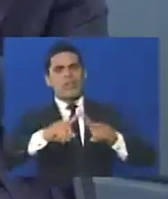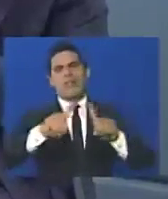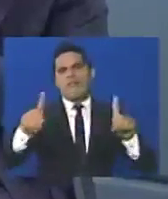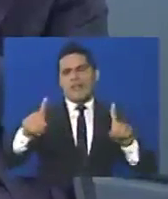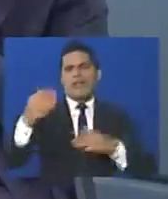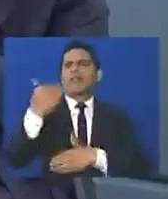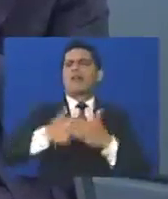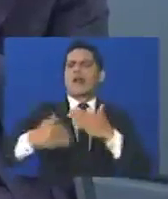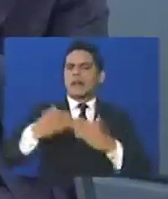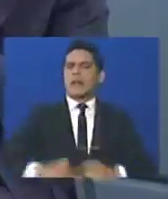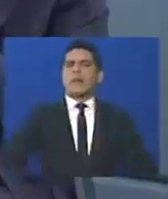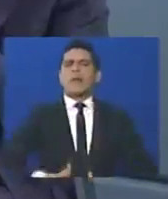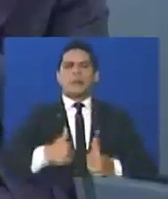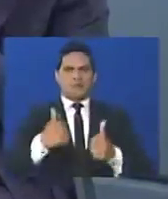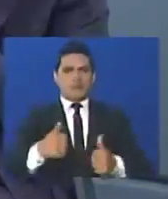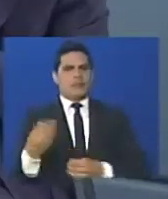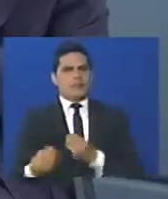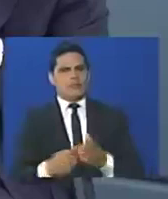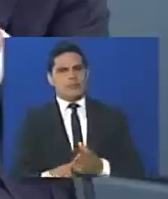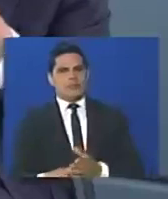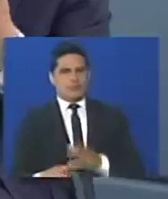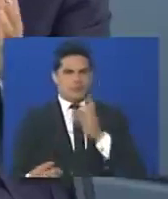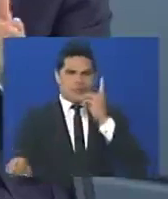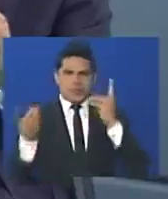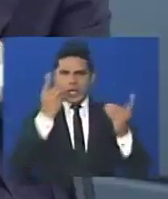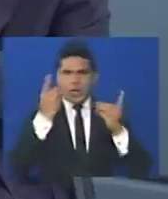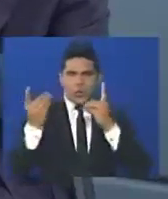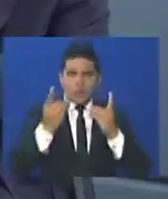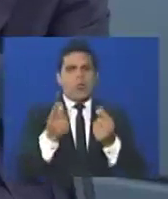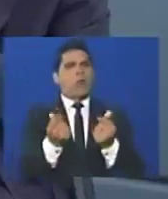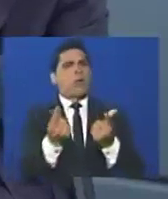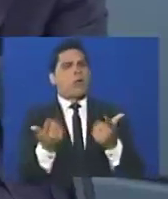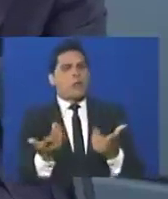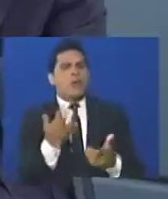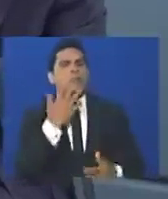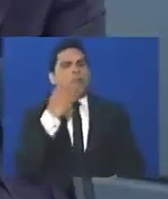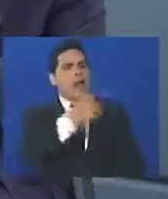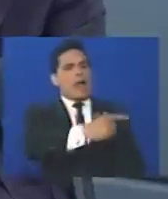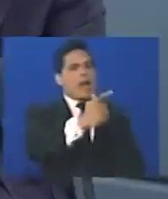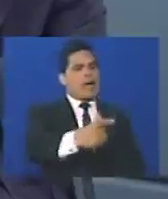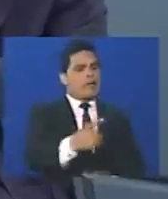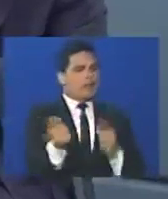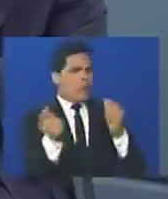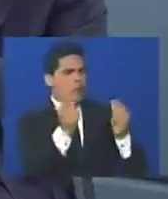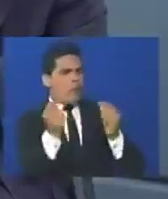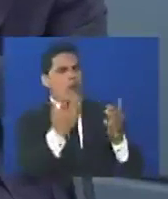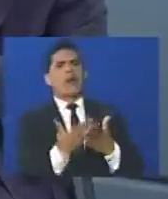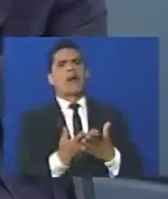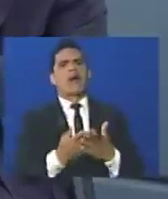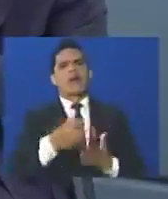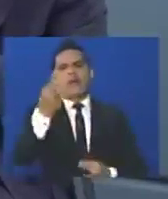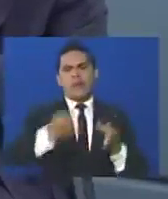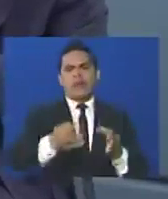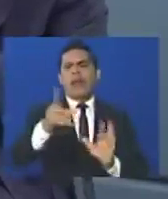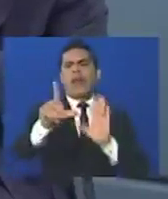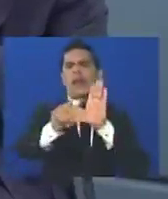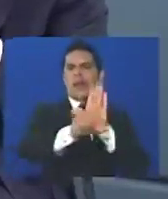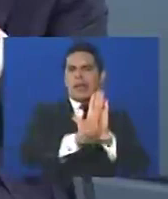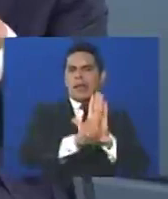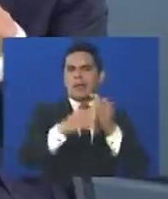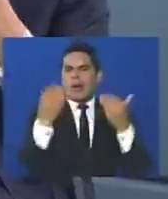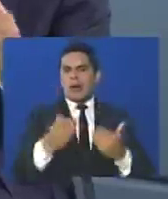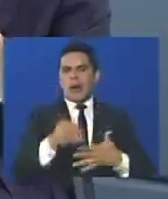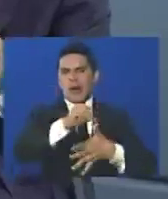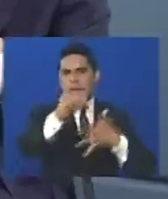La polarización tenía que ver con discusiones sobre economía, con discusiones sobre aspectos jurídicos, con discusiones sobre